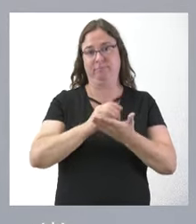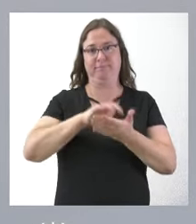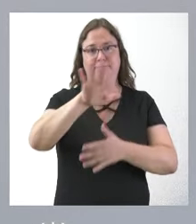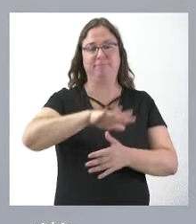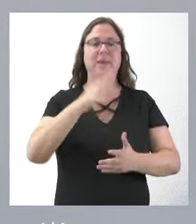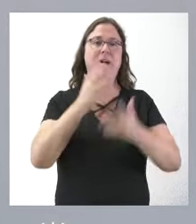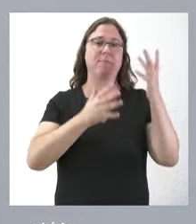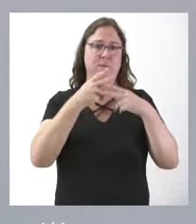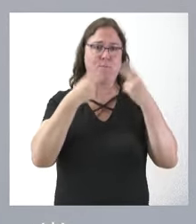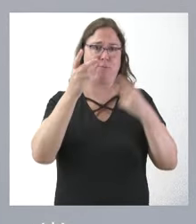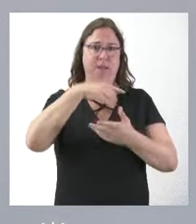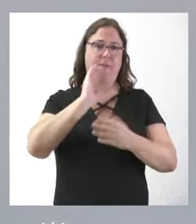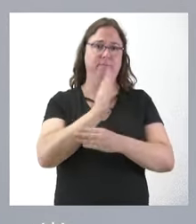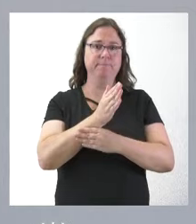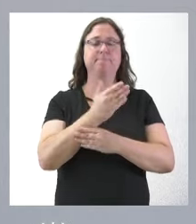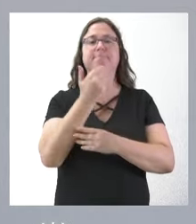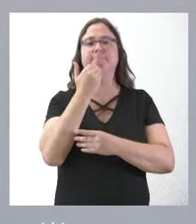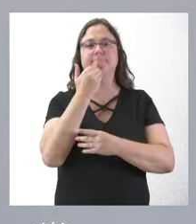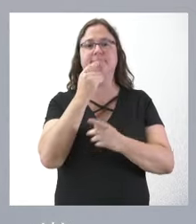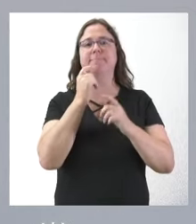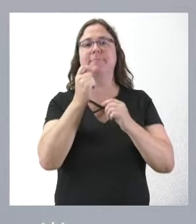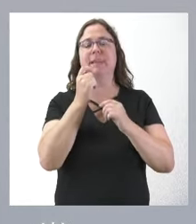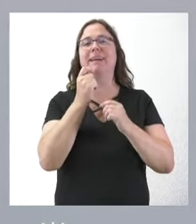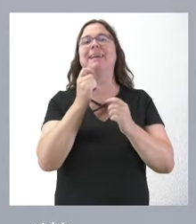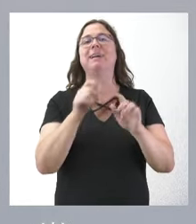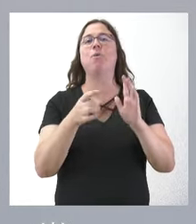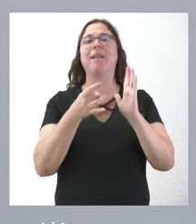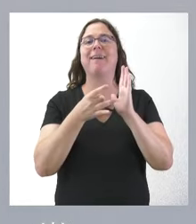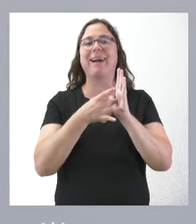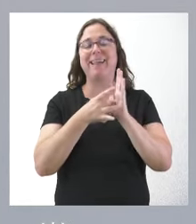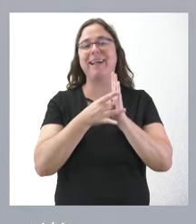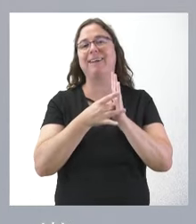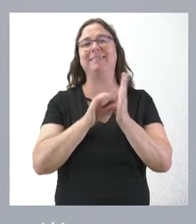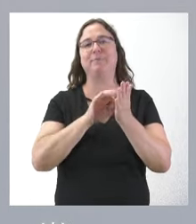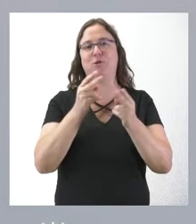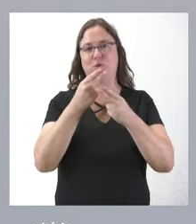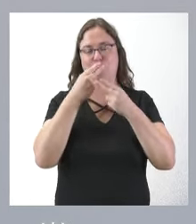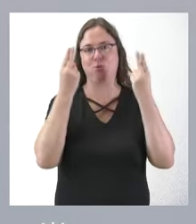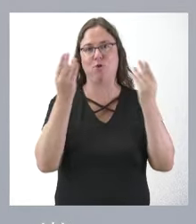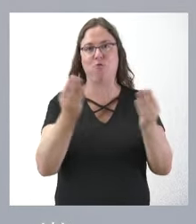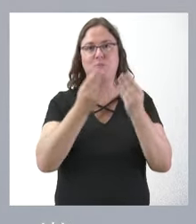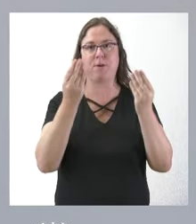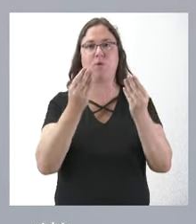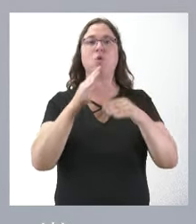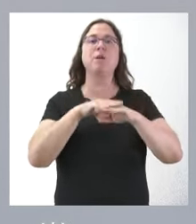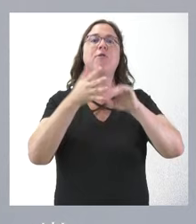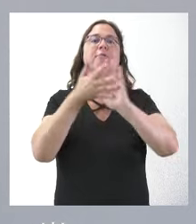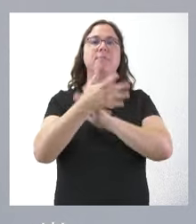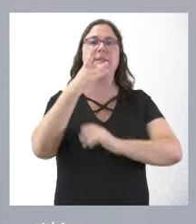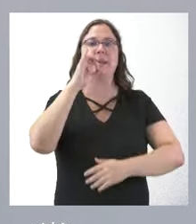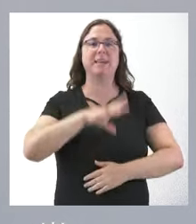Administración General y que lógicamente va a permitir mejorar la calidad de los servicios públicos y que ello lo explicará el consejero de la